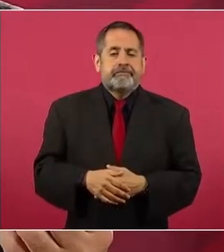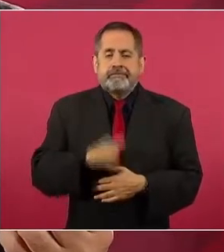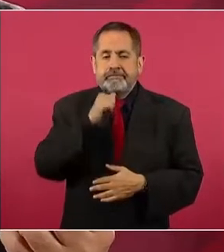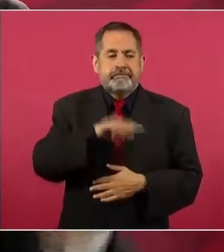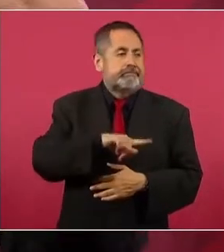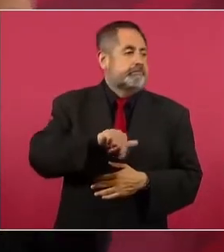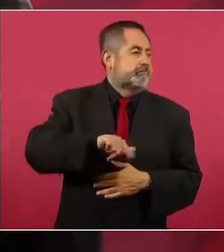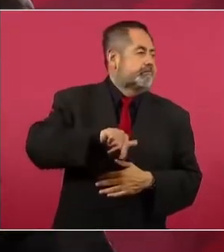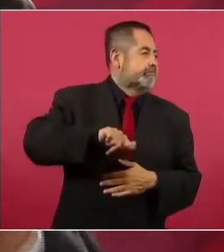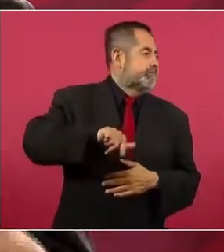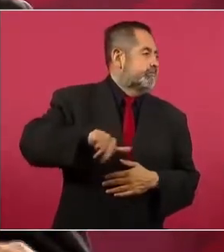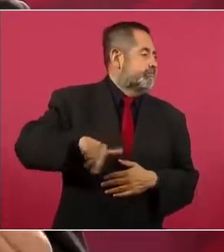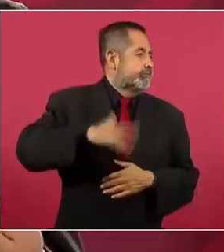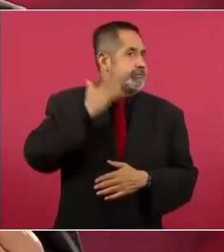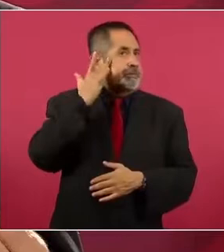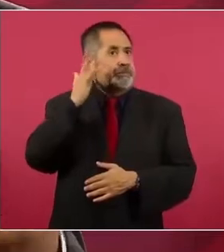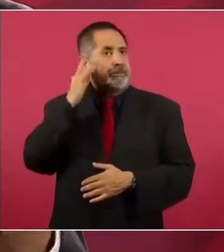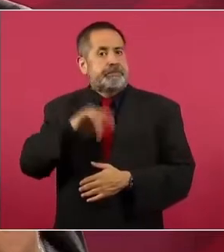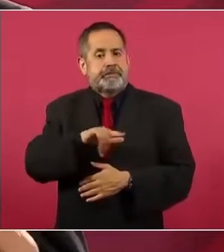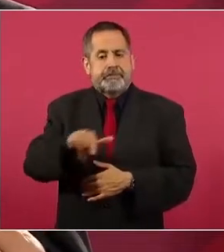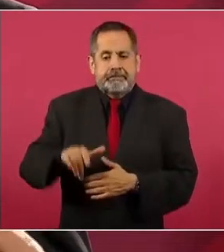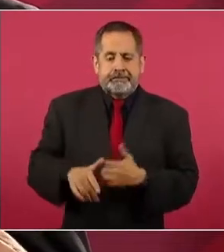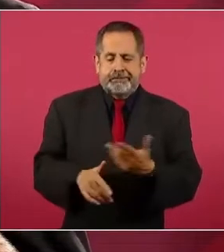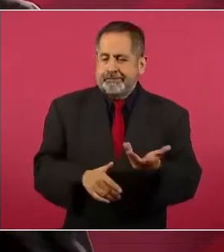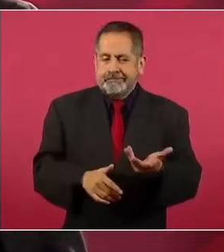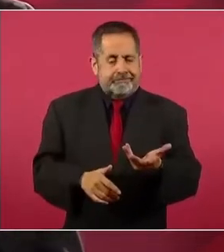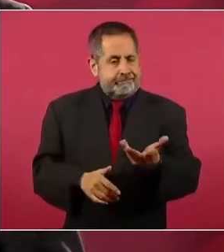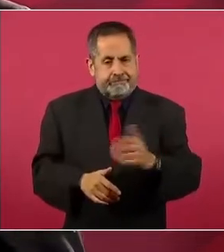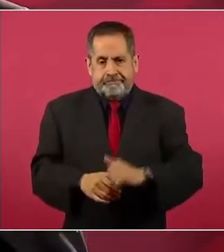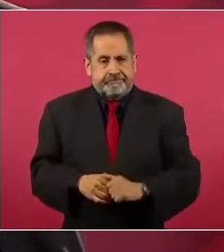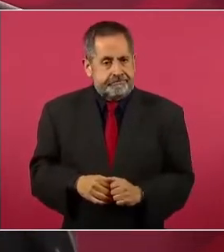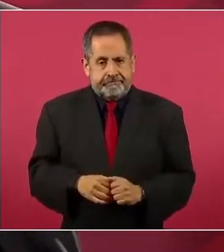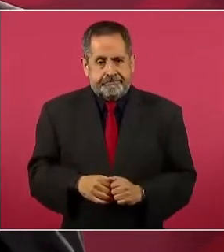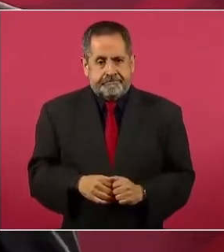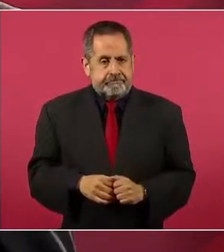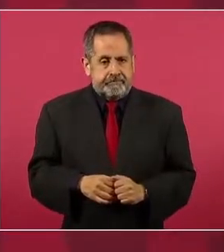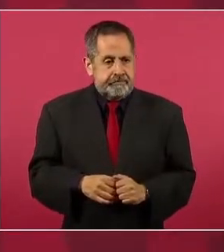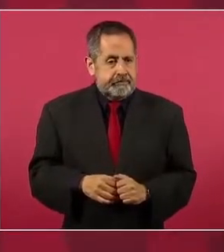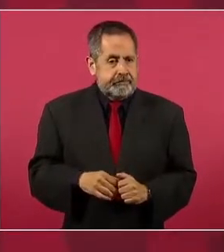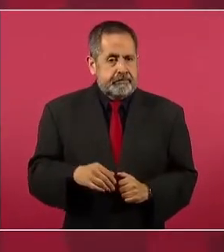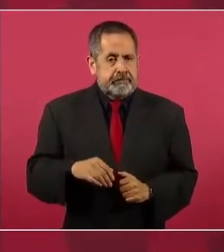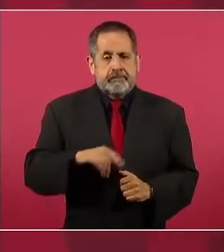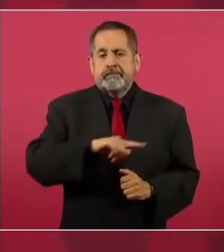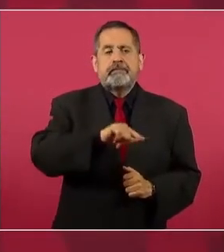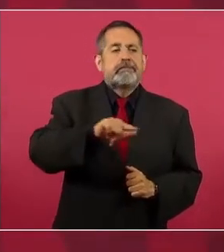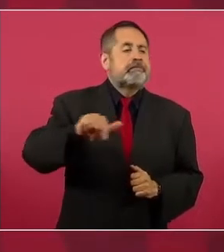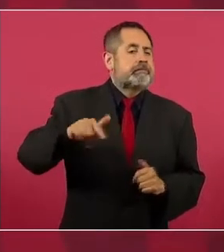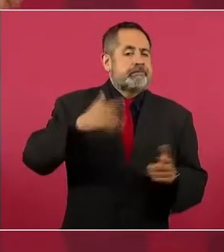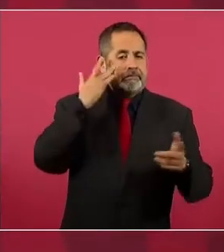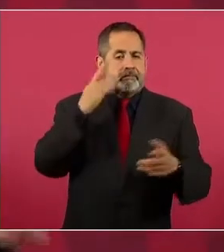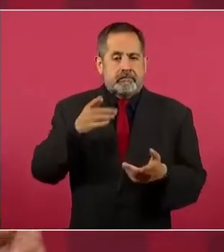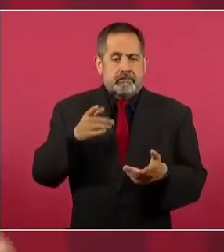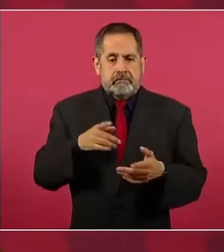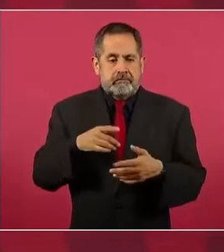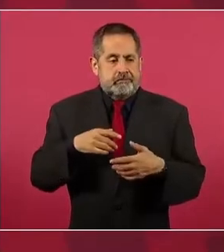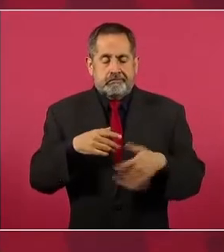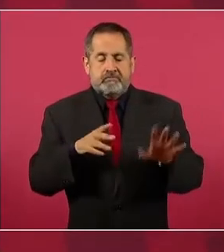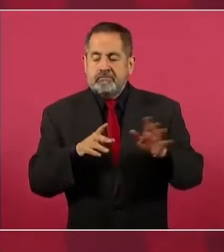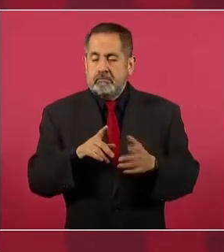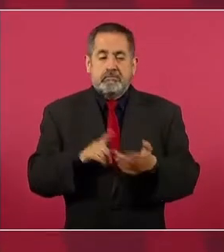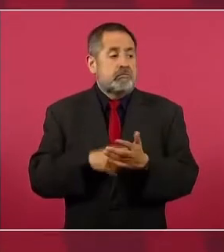y que se quede en manos de particulares.